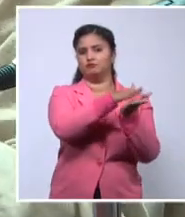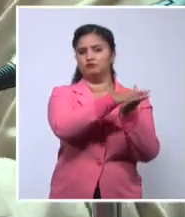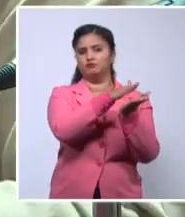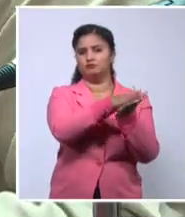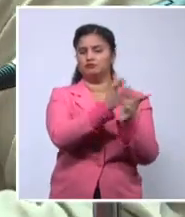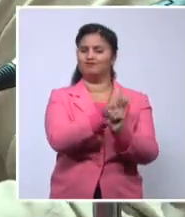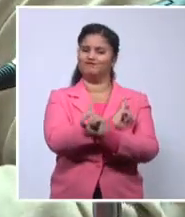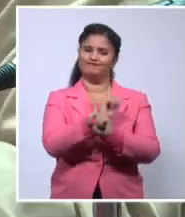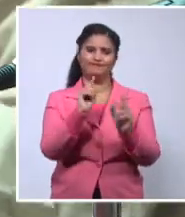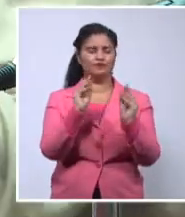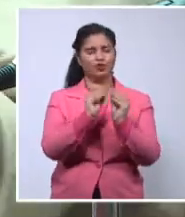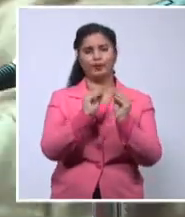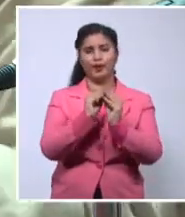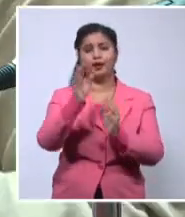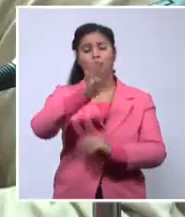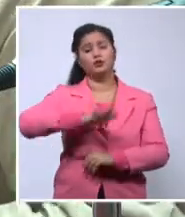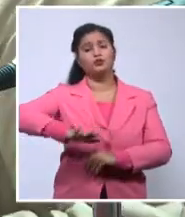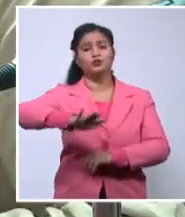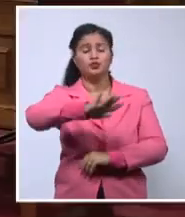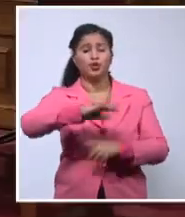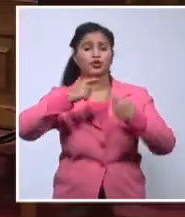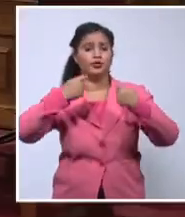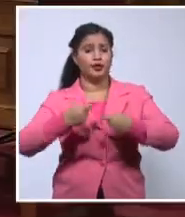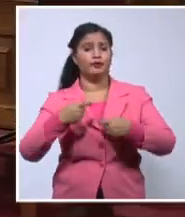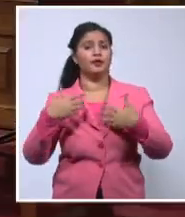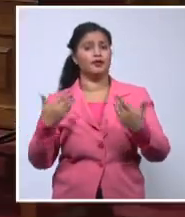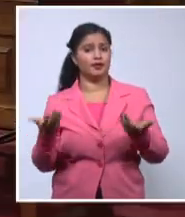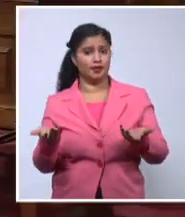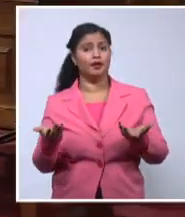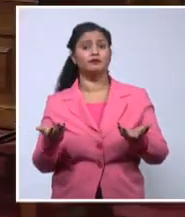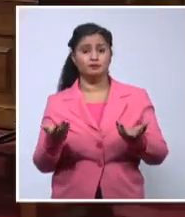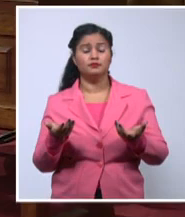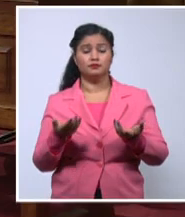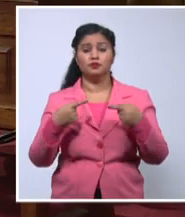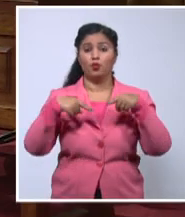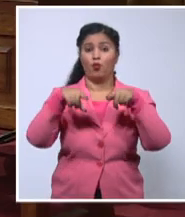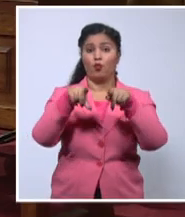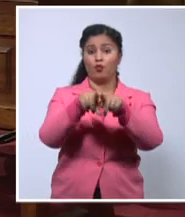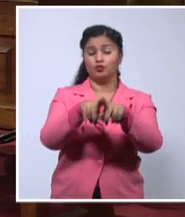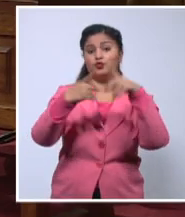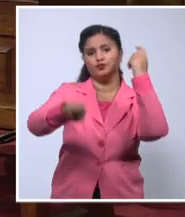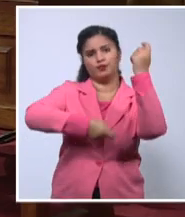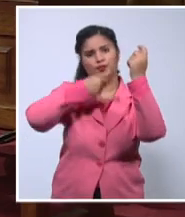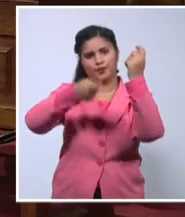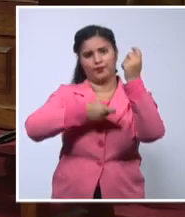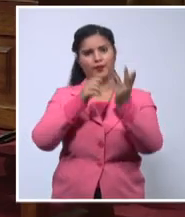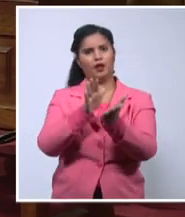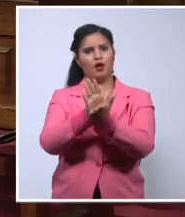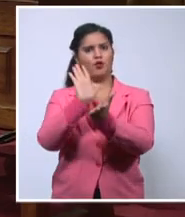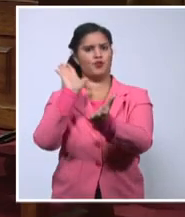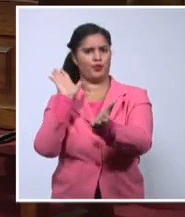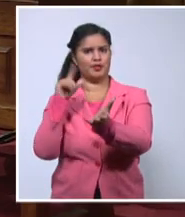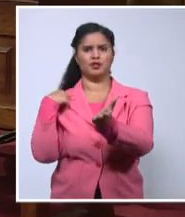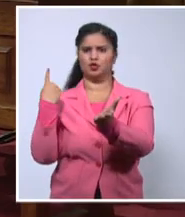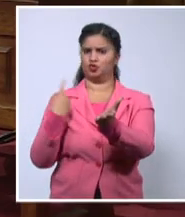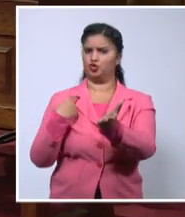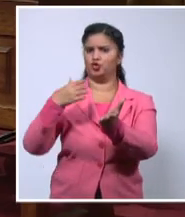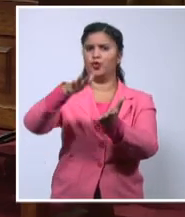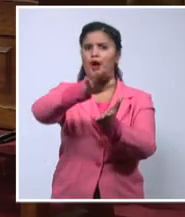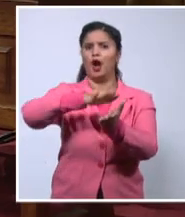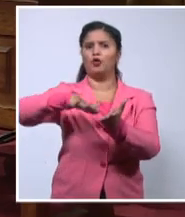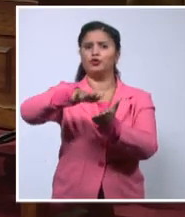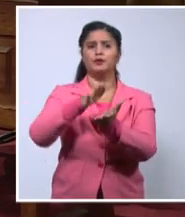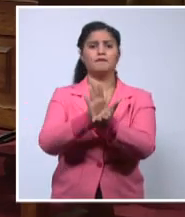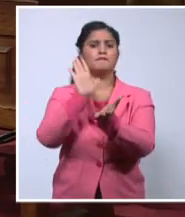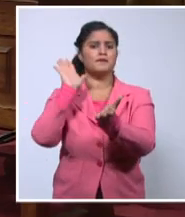todos por cambiar esa realidad y les aseguramos que vamos a trabajar, vamos a trabajar por